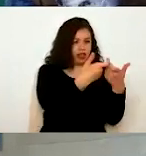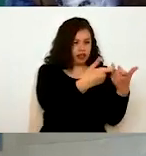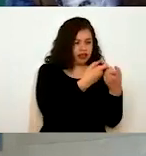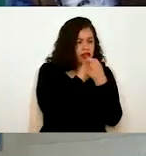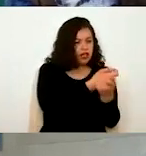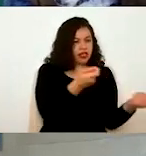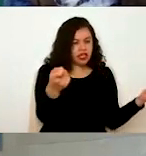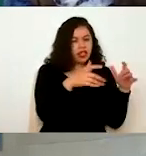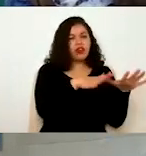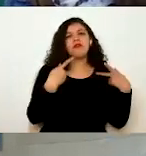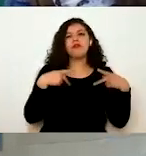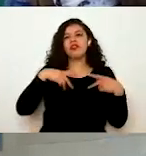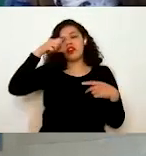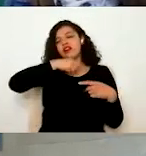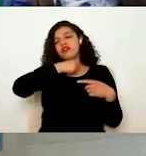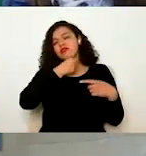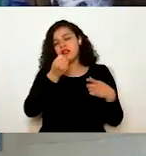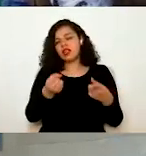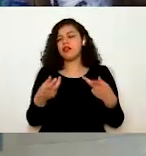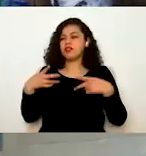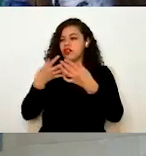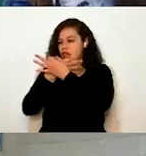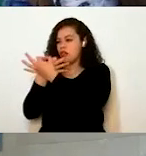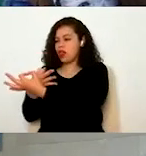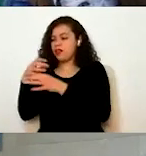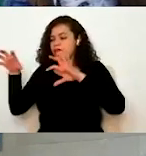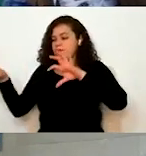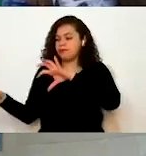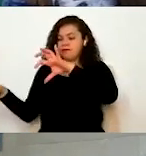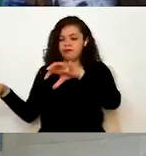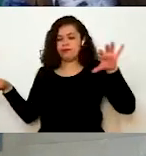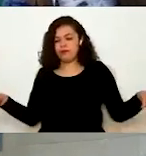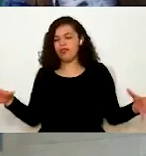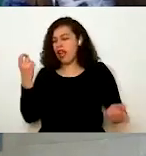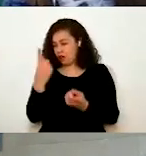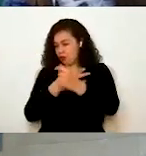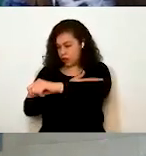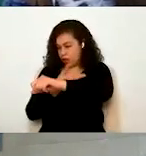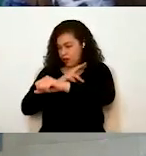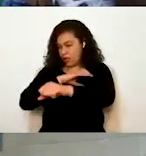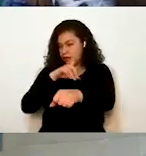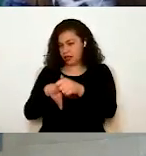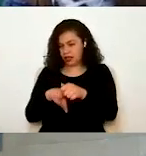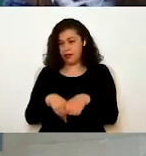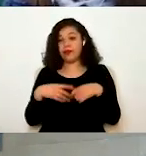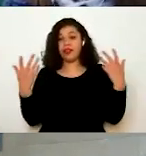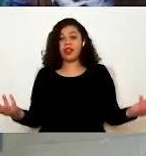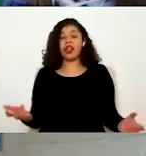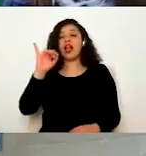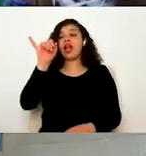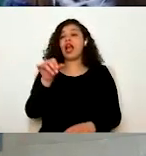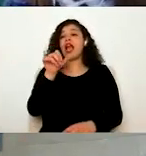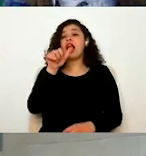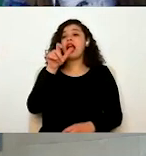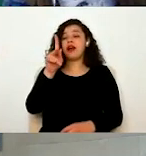mayores, para personas con adicciones, dependiendo del segmento de población que atiendan. Si la JAP proporciona asesoría en ese